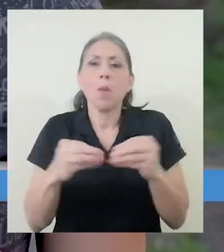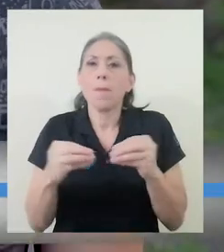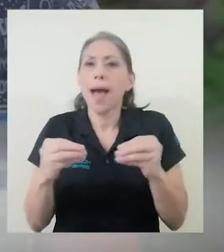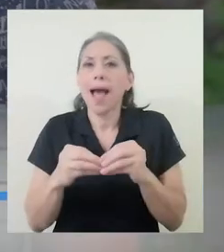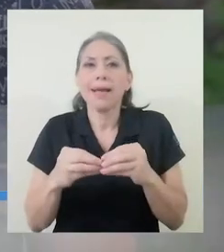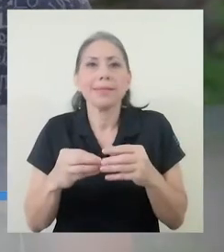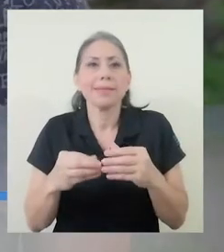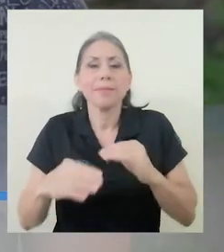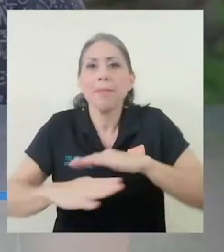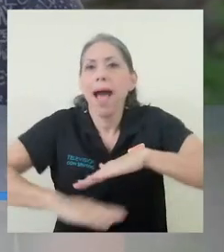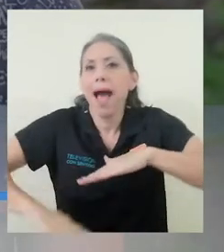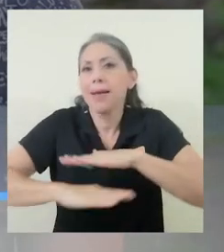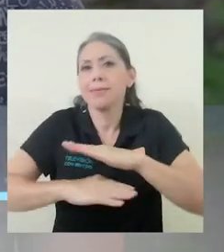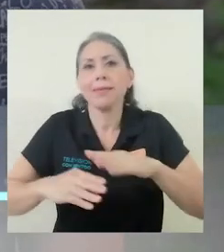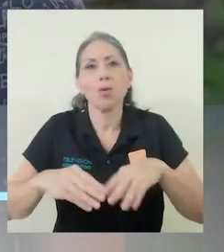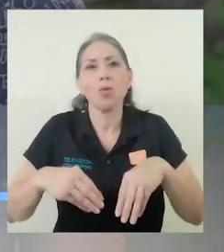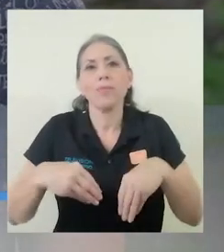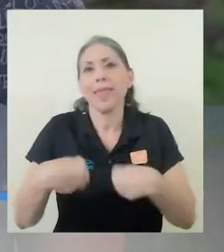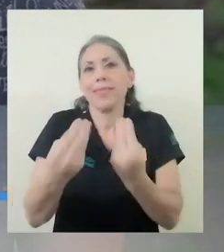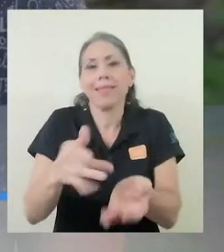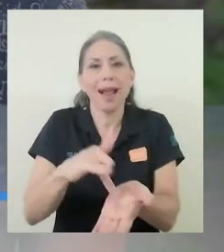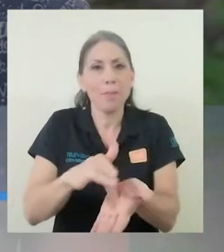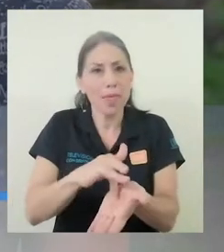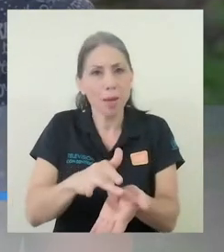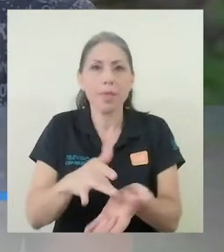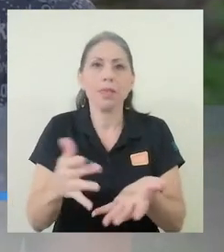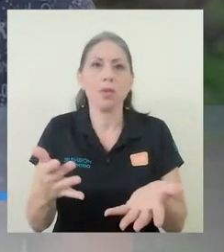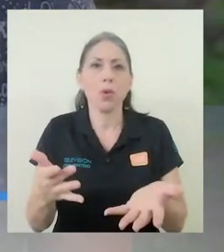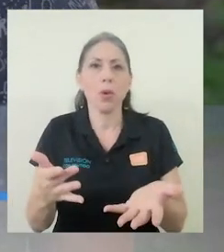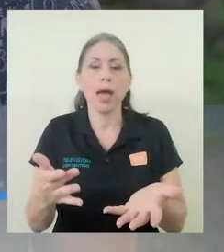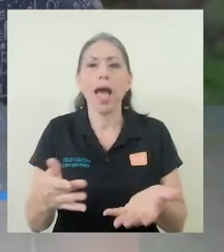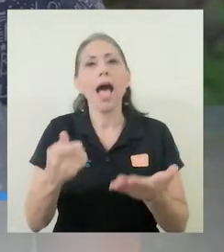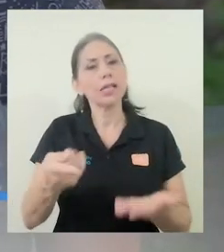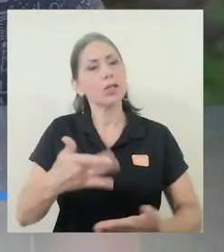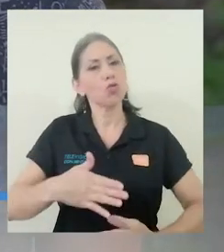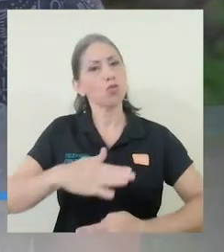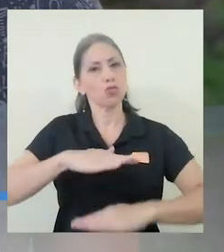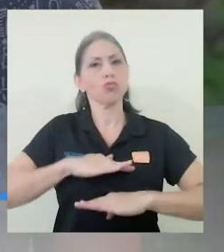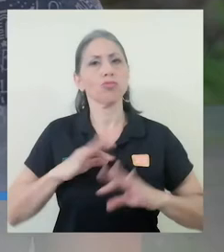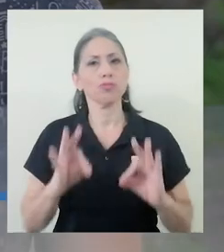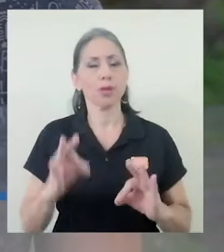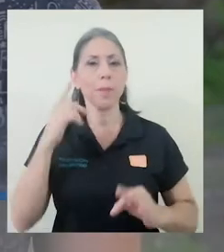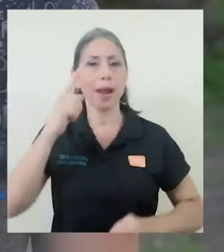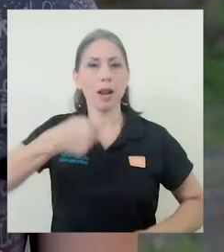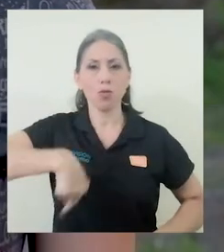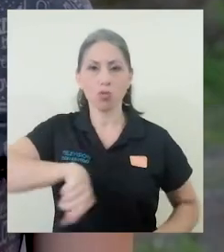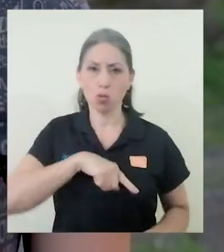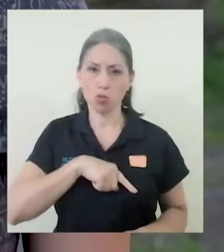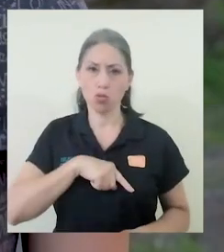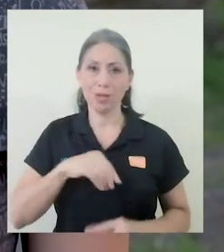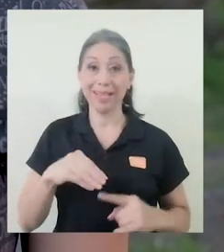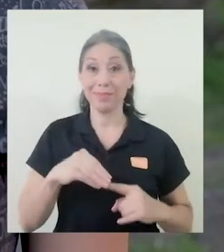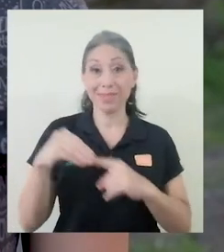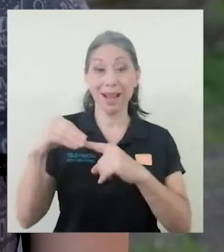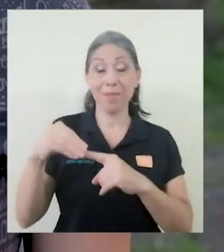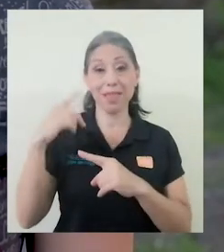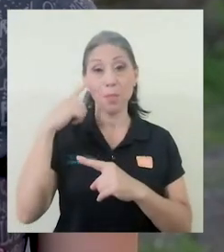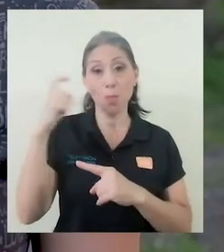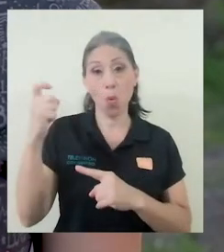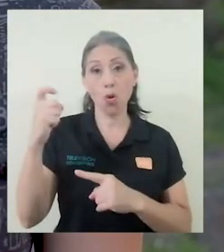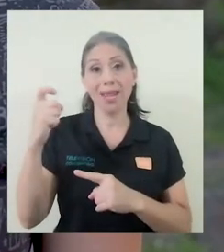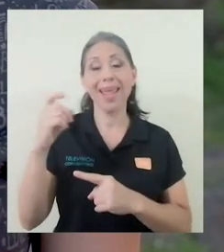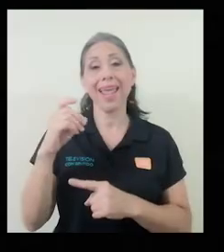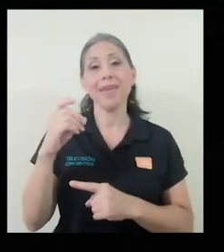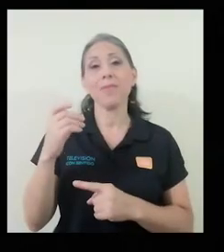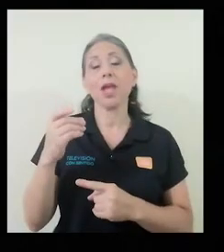básico que es el entregar el medicamento ha sido muy muy muy gratificante para nosotros más que todo por la ayuda que nos ha